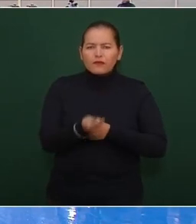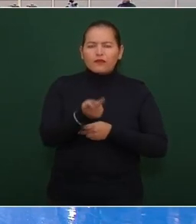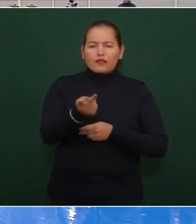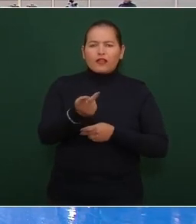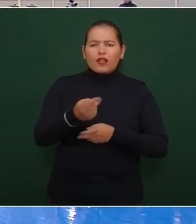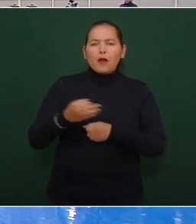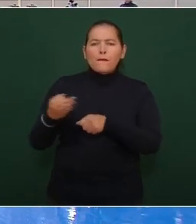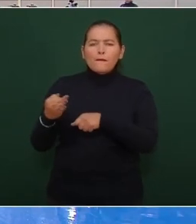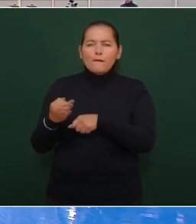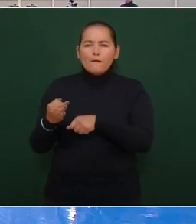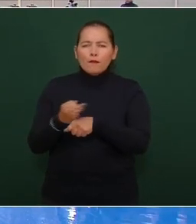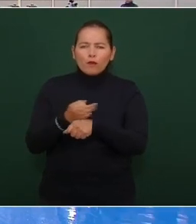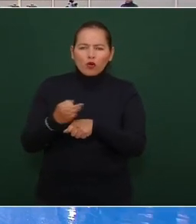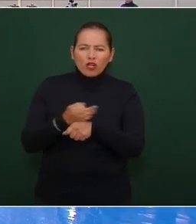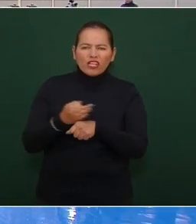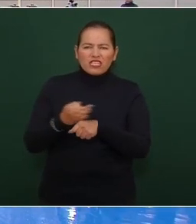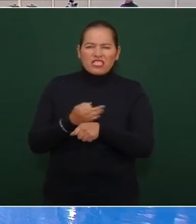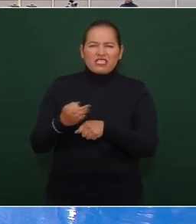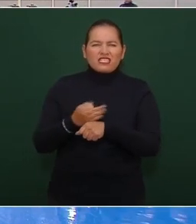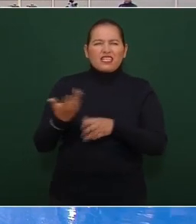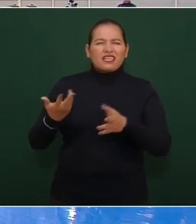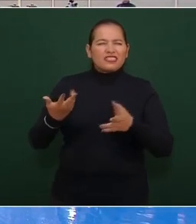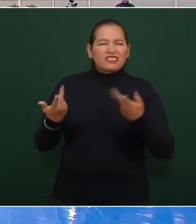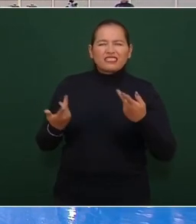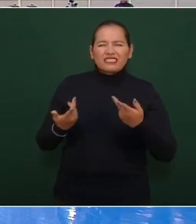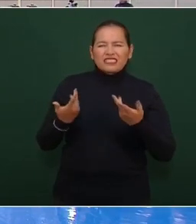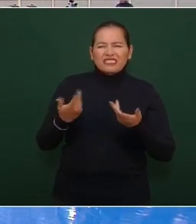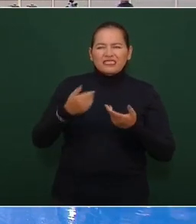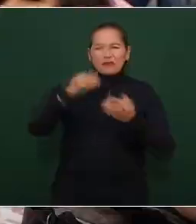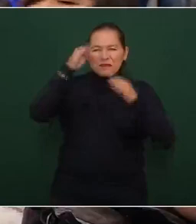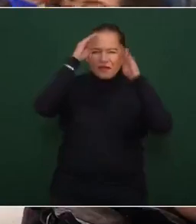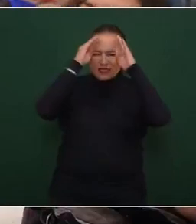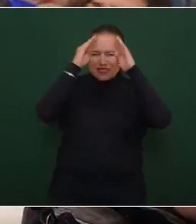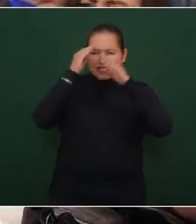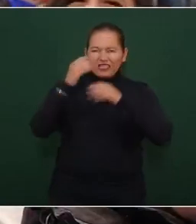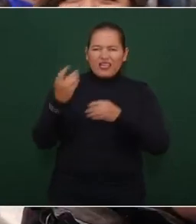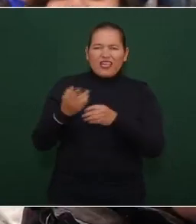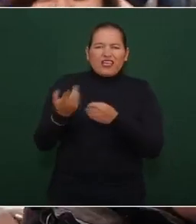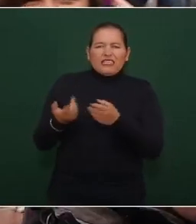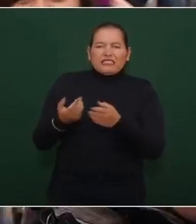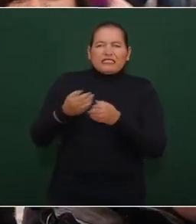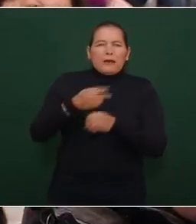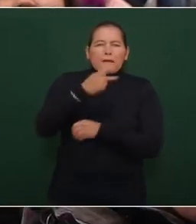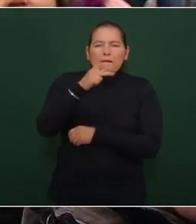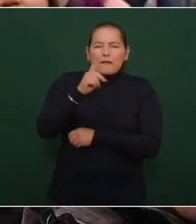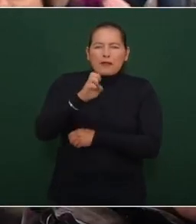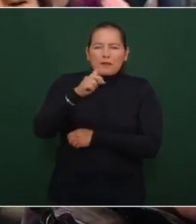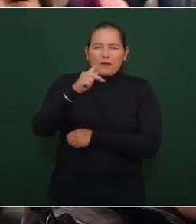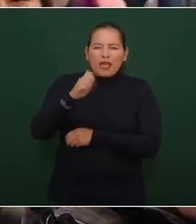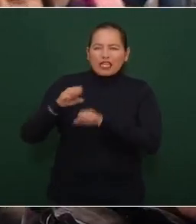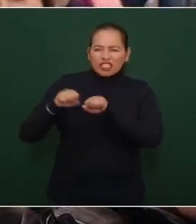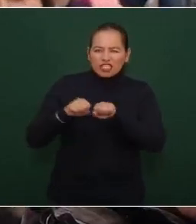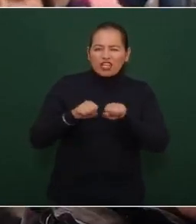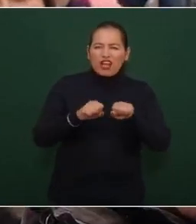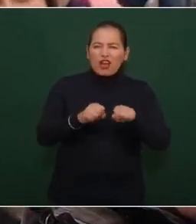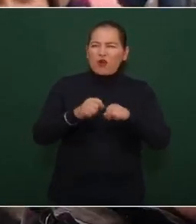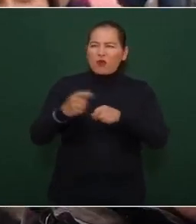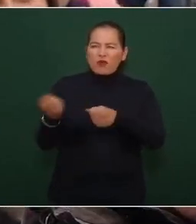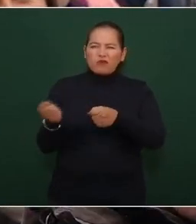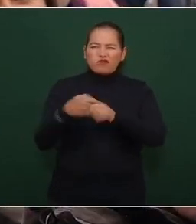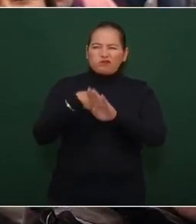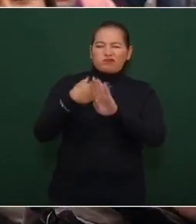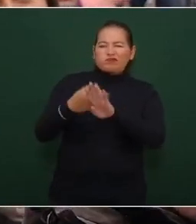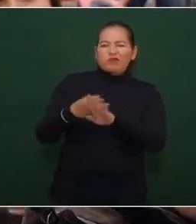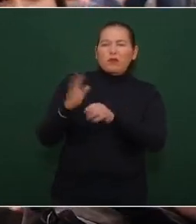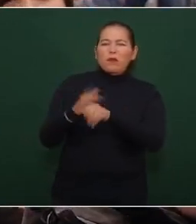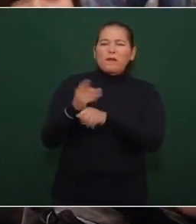que están en contra de la llegada de puristas a la chula de morena que en el caso de Puebla de Pepe Chedragui y que proyectos también tiene para lo que reza